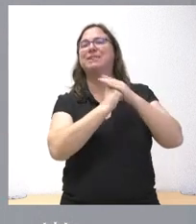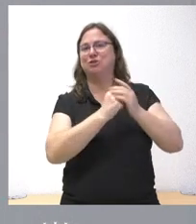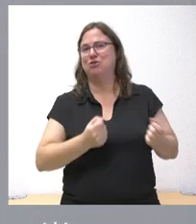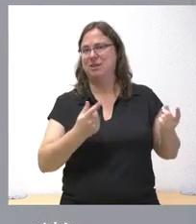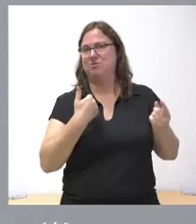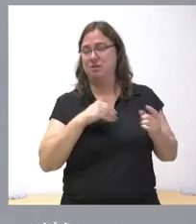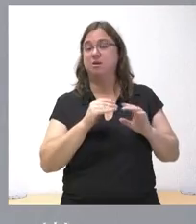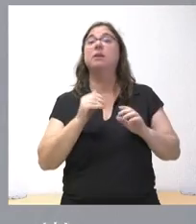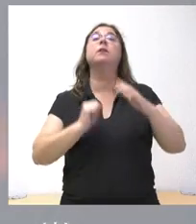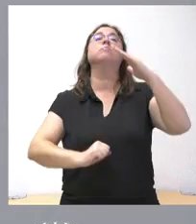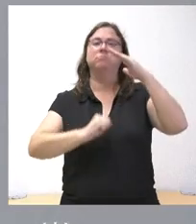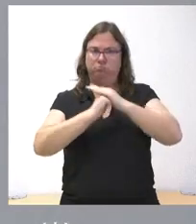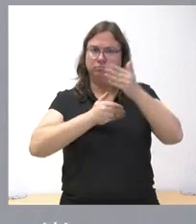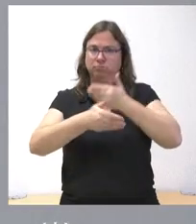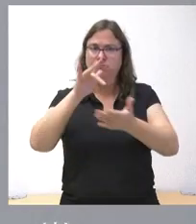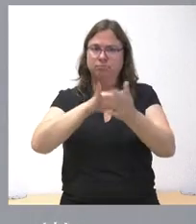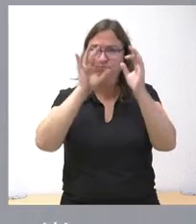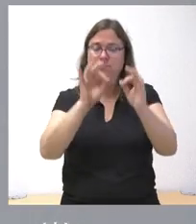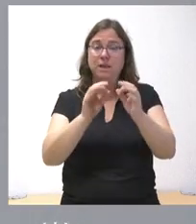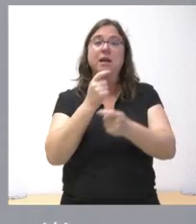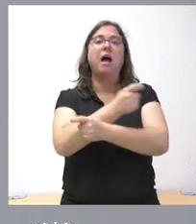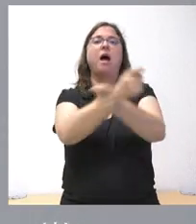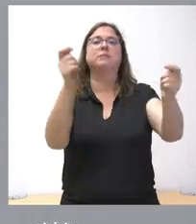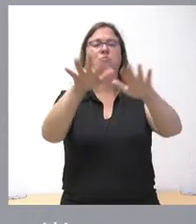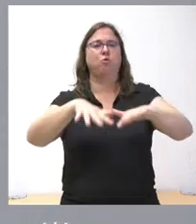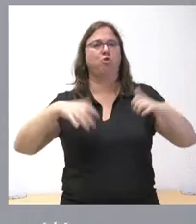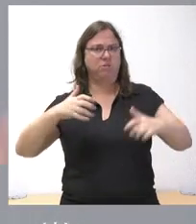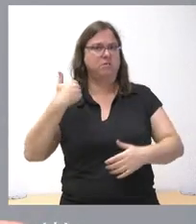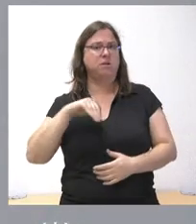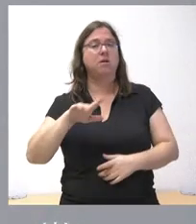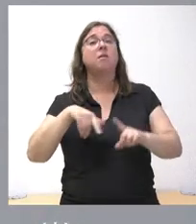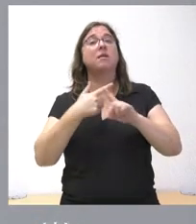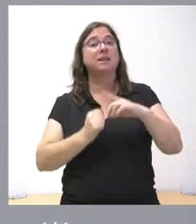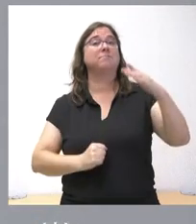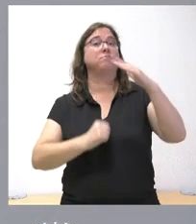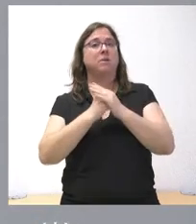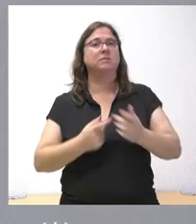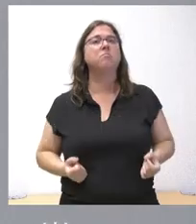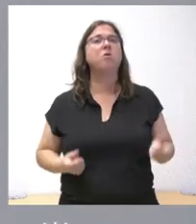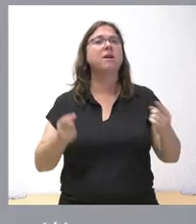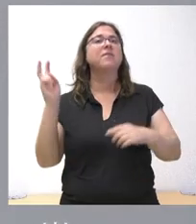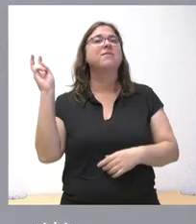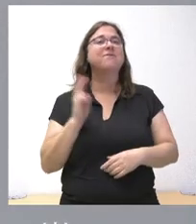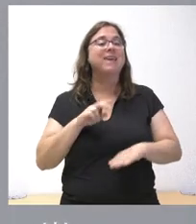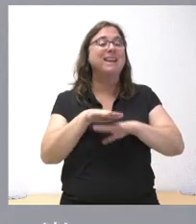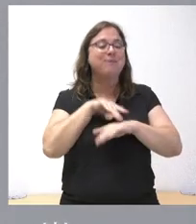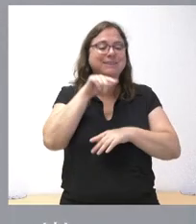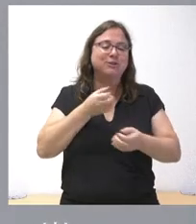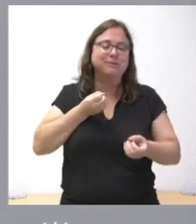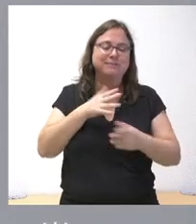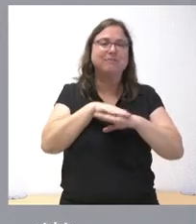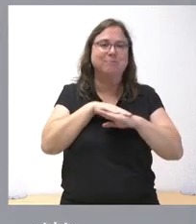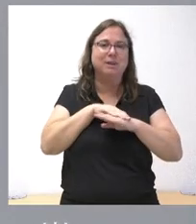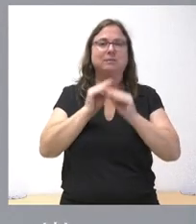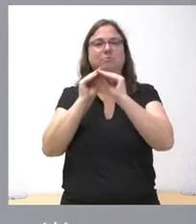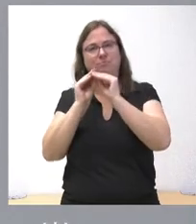Nosotros aprobaremos el techo de gasto y remitiremos el techo de gasto a las Cortes de Castilla y León y ese techo de gasto tendrá la base de lo que hoy informamos que